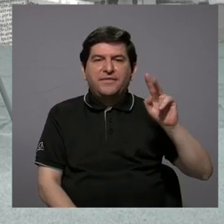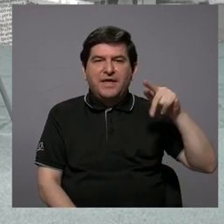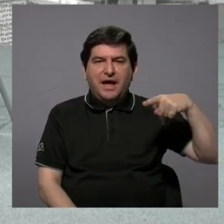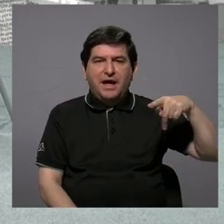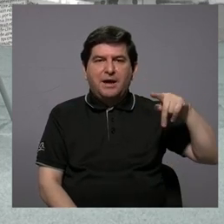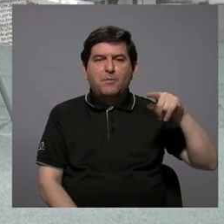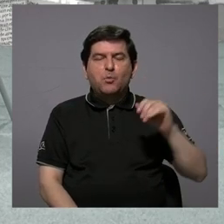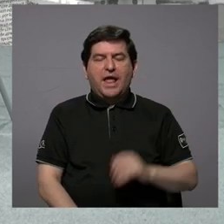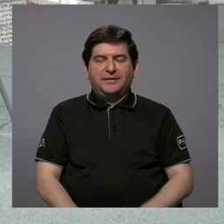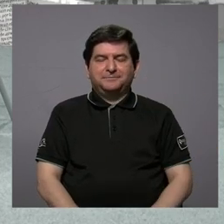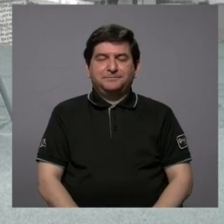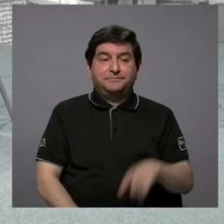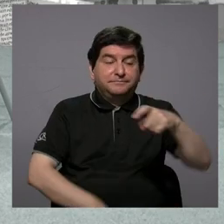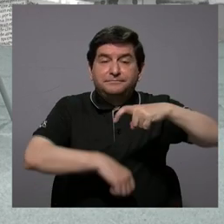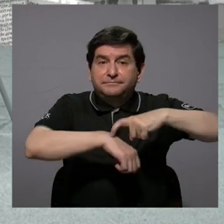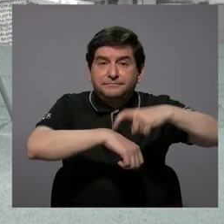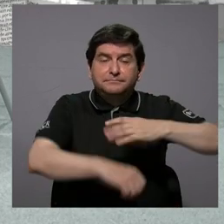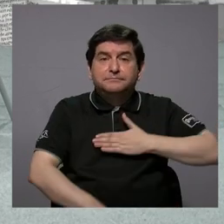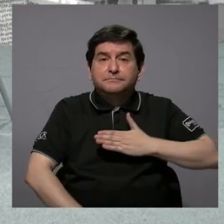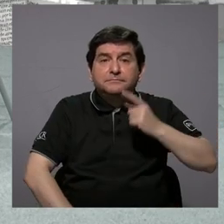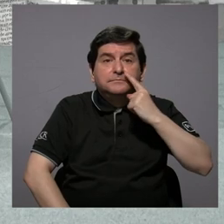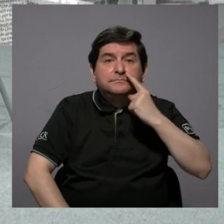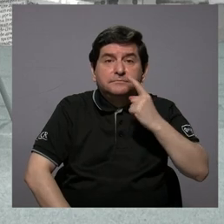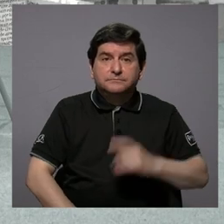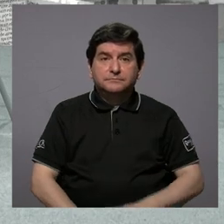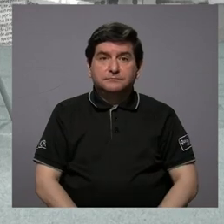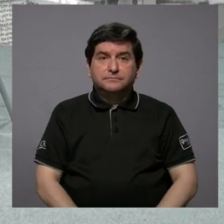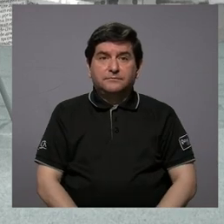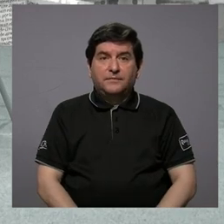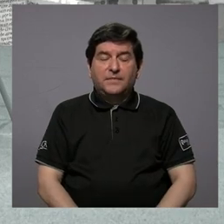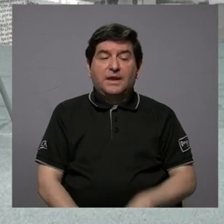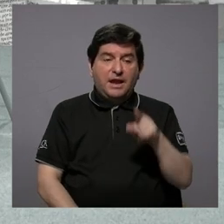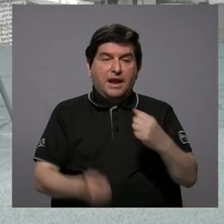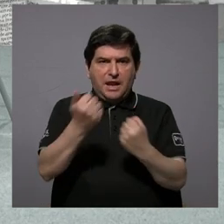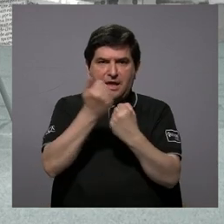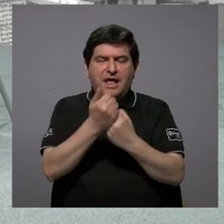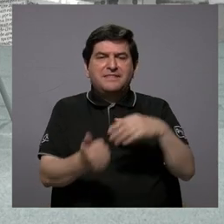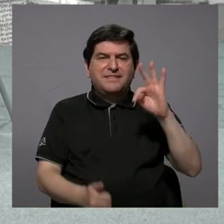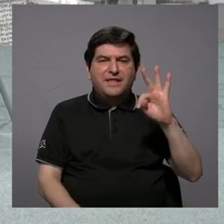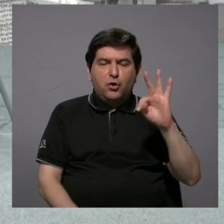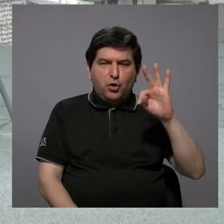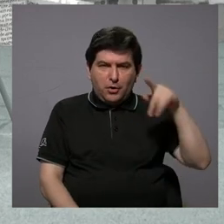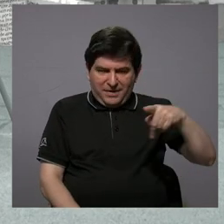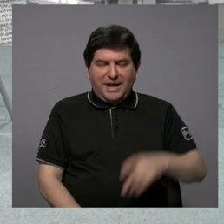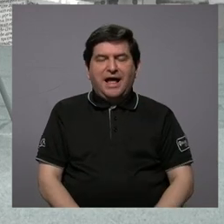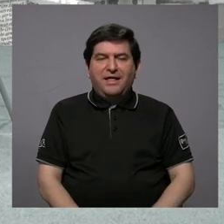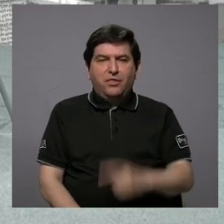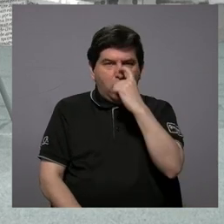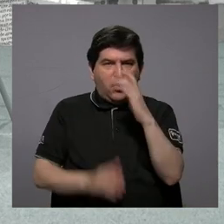Entonces, mi papá en ese momento era picadista, calderonista,